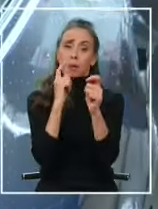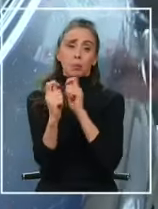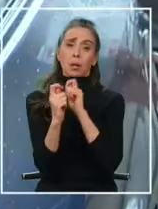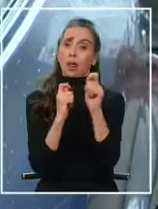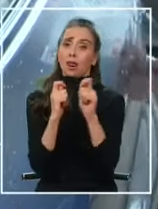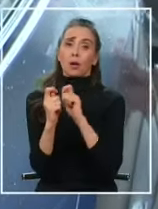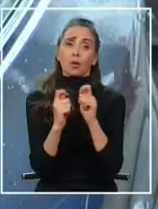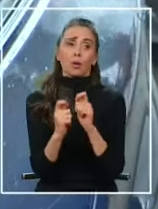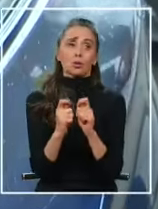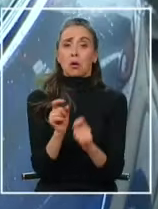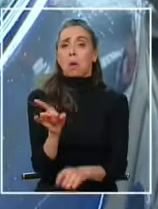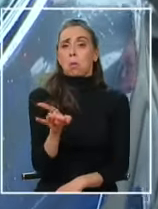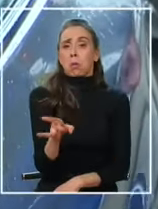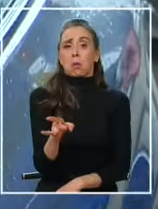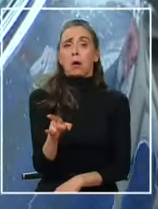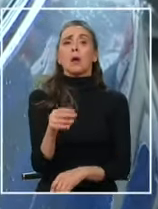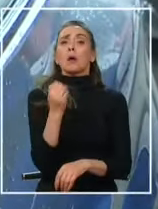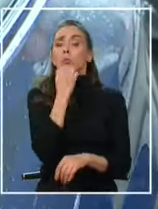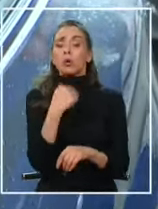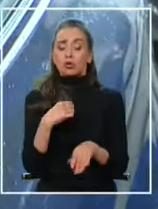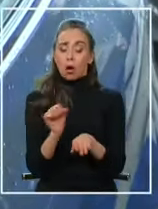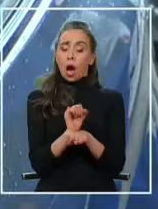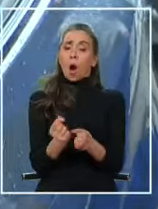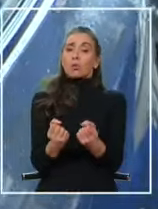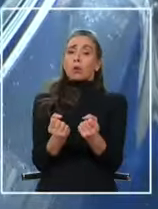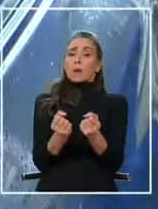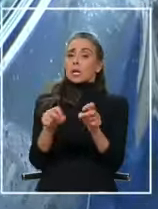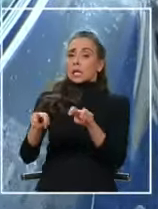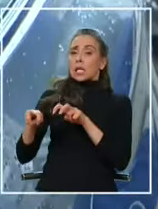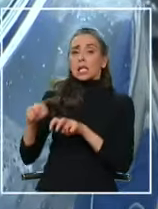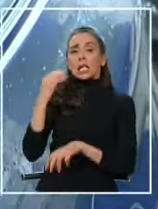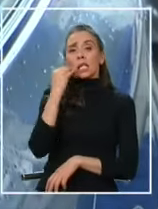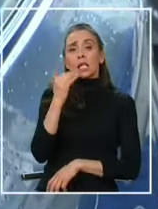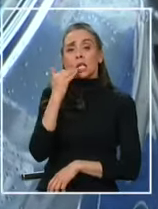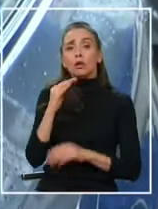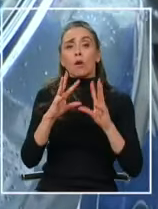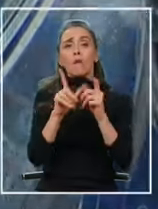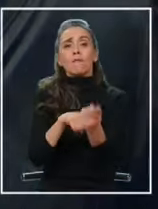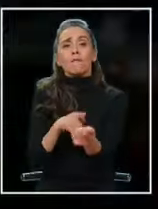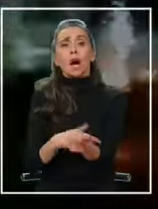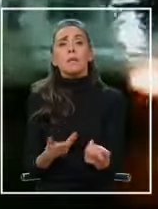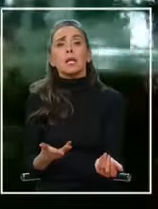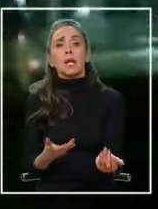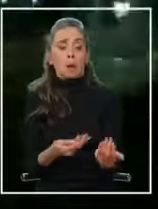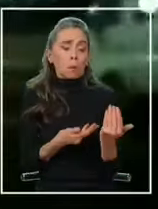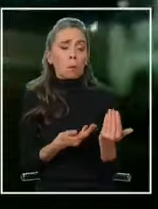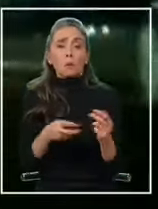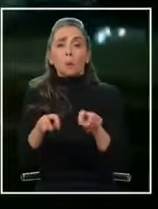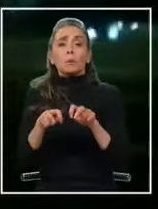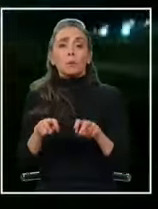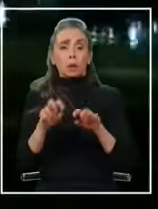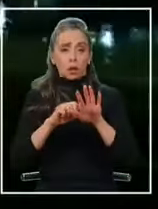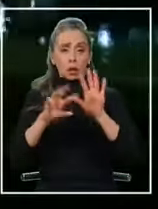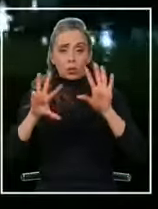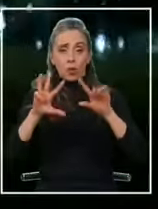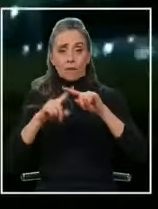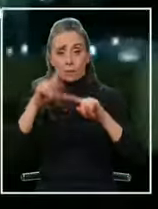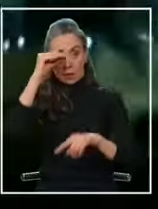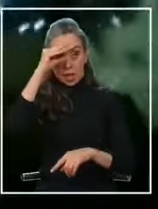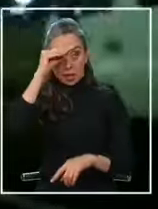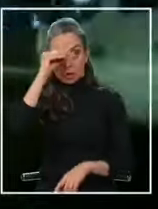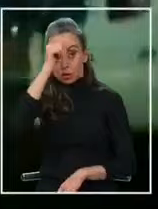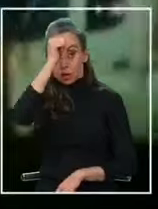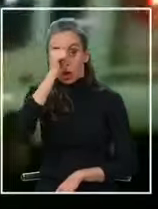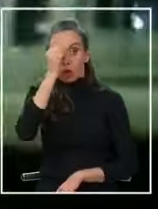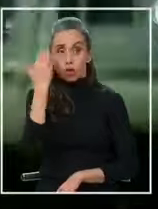porque puede ir con niños uno y familia, más que nada. Cerca de las 9 y media de la noche